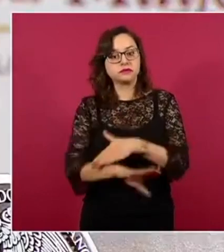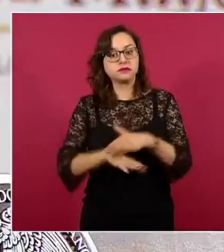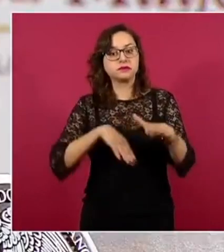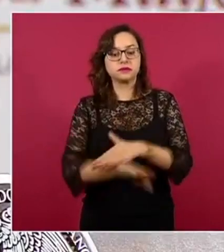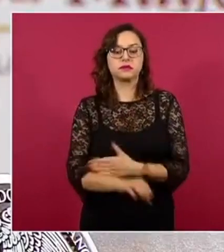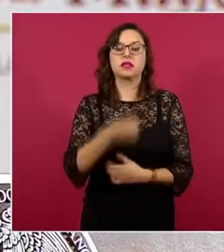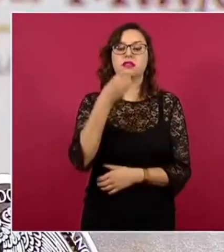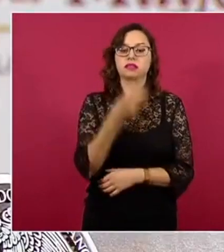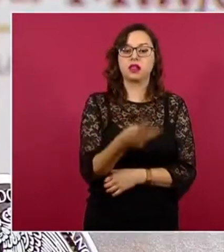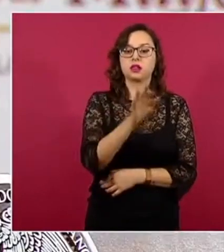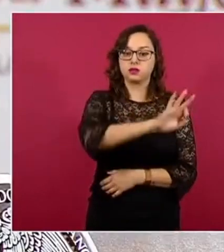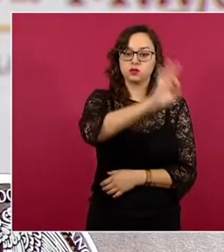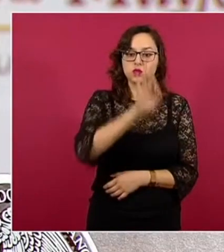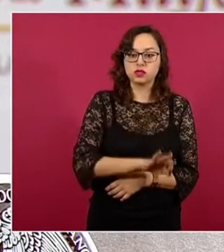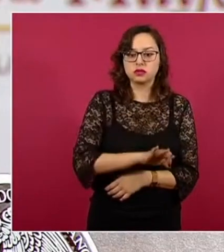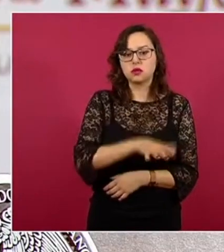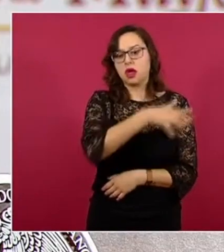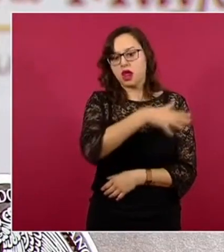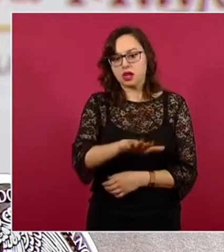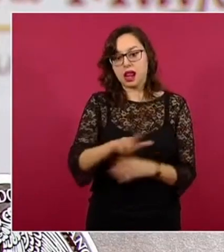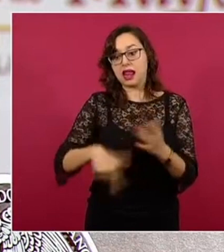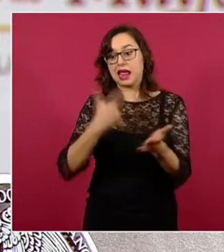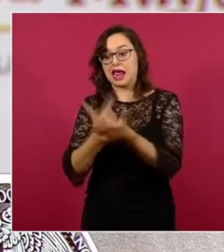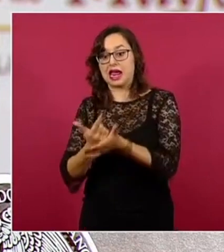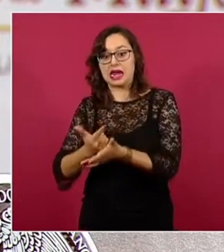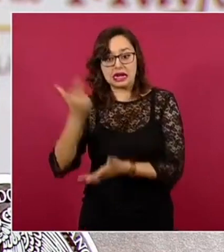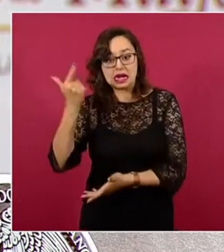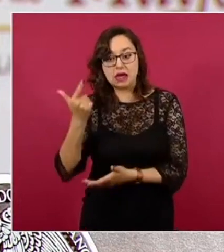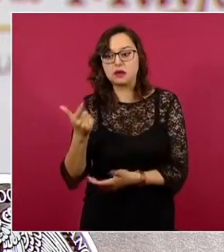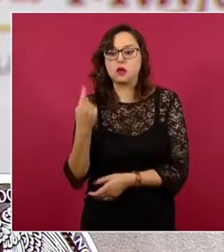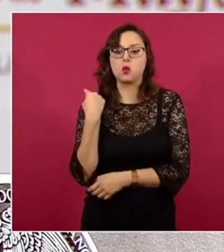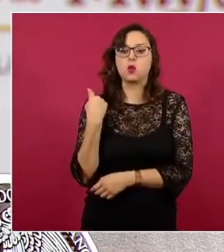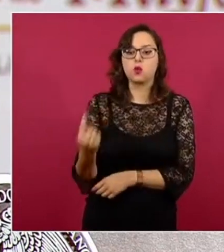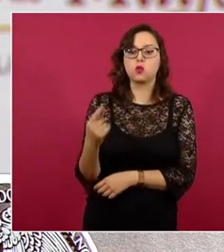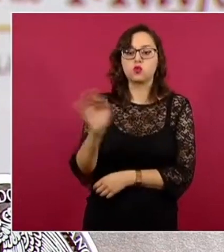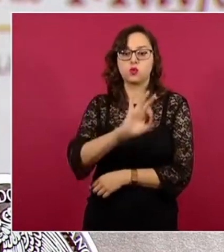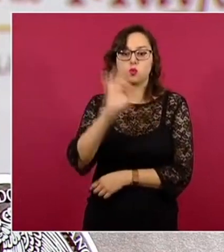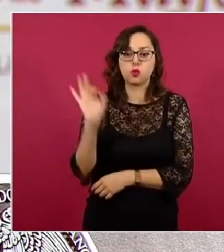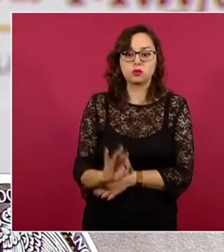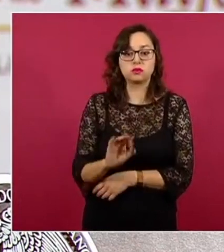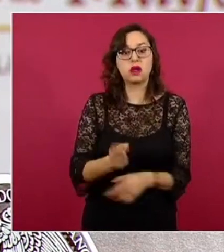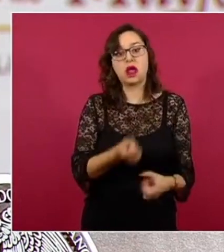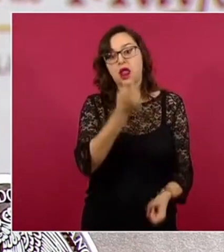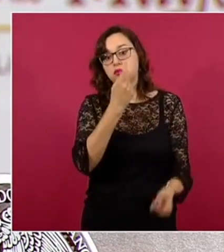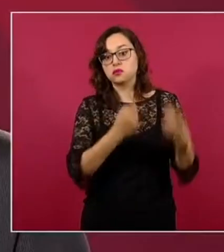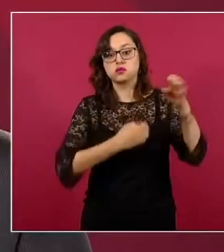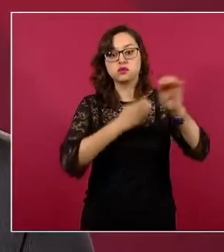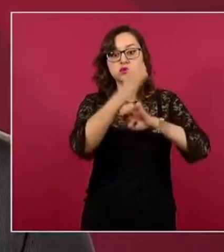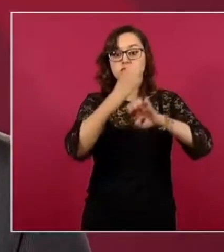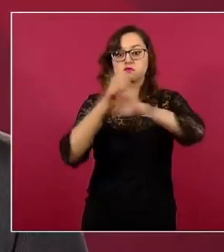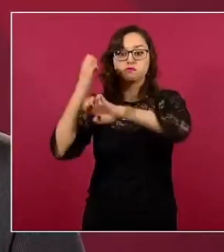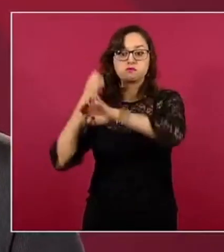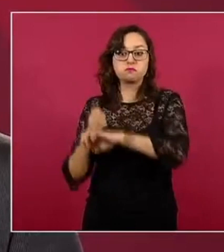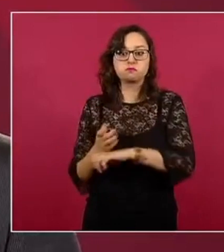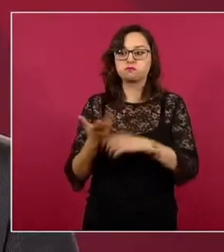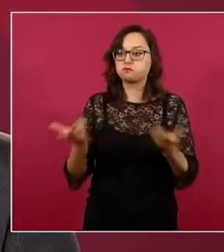camas generales, uno por ciento en camas de terapia intensiva y en algunas entidades federativas ya varios